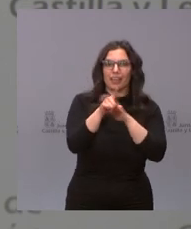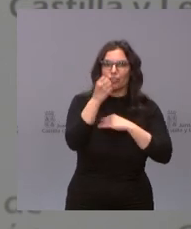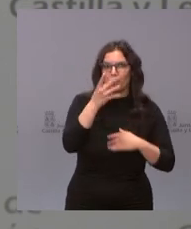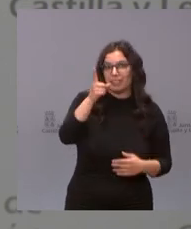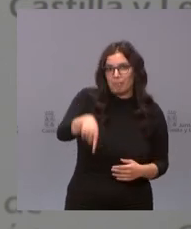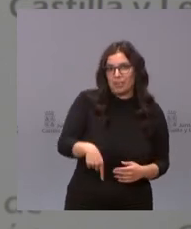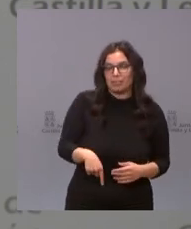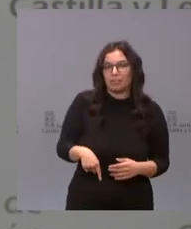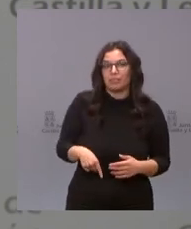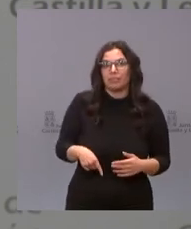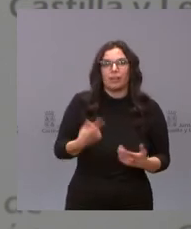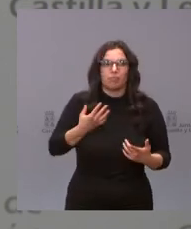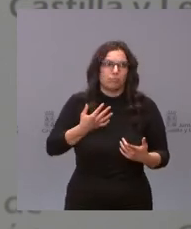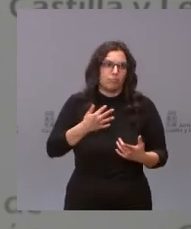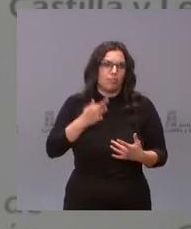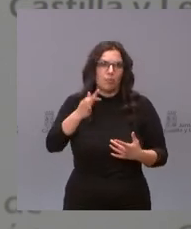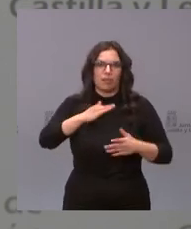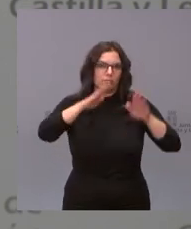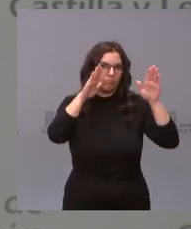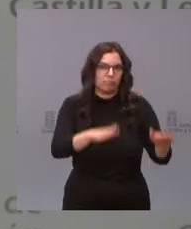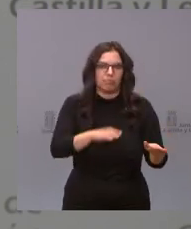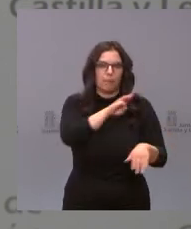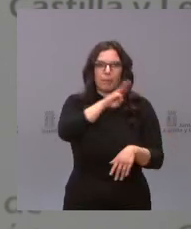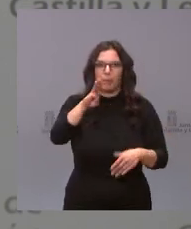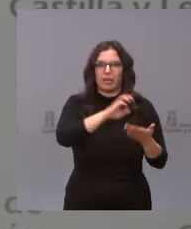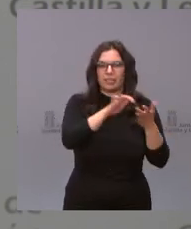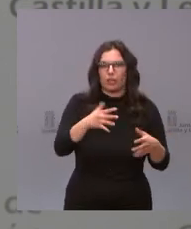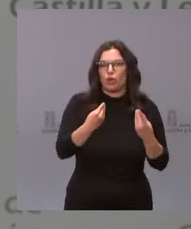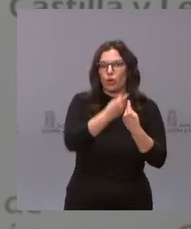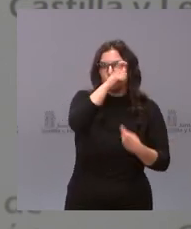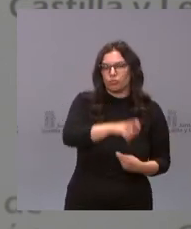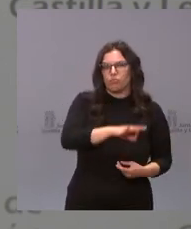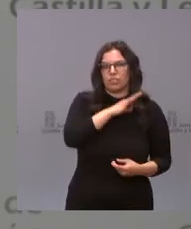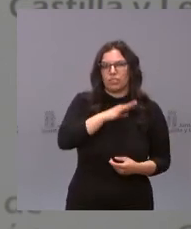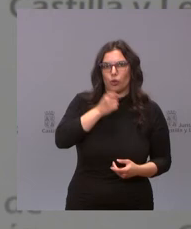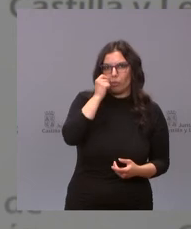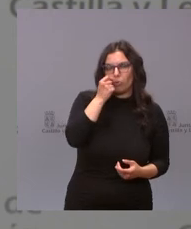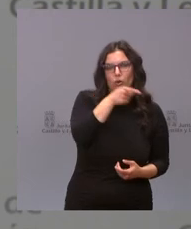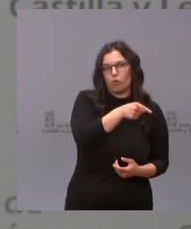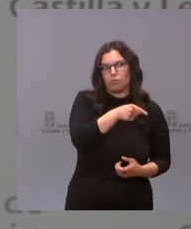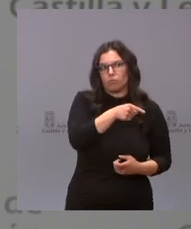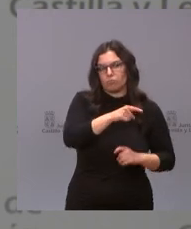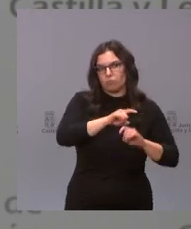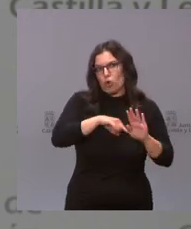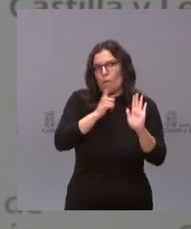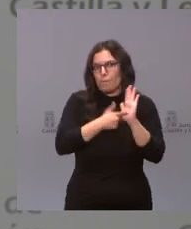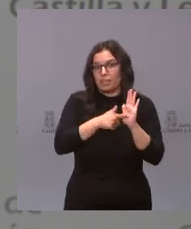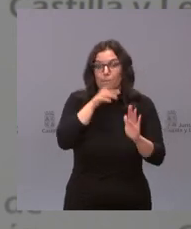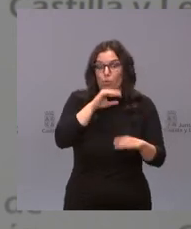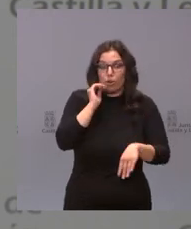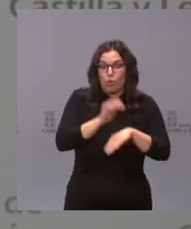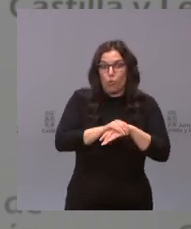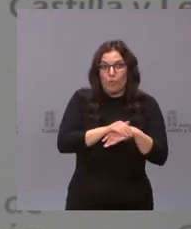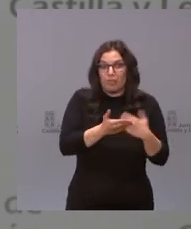y desde luego nuestra lealtad con el Partido Popular en Castilla y León y con el señor Fernández Mañueco es total porque se cumple el acuerdo